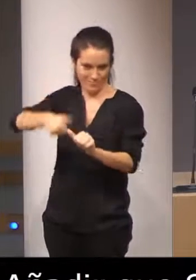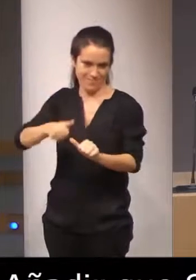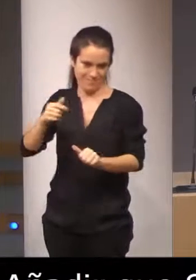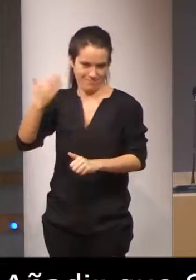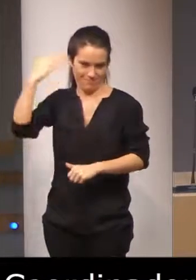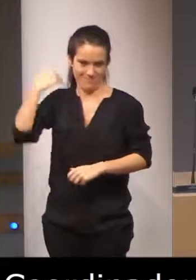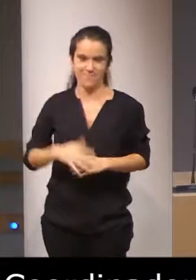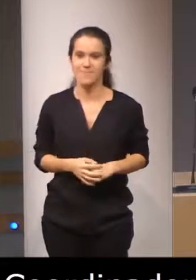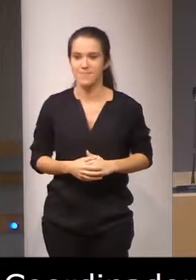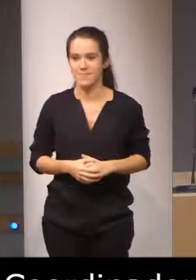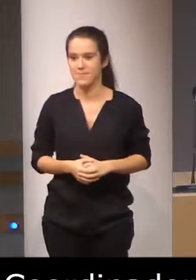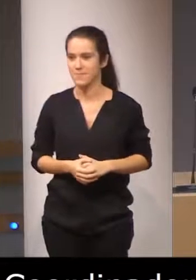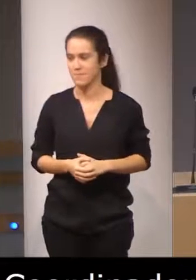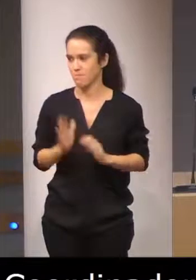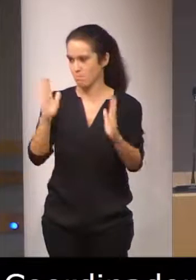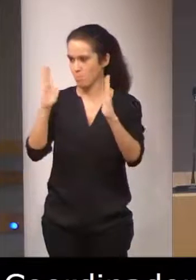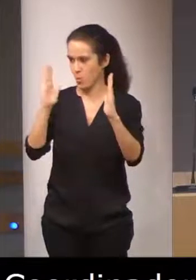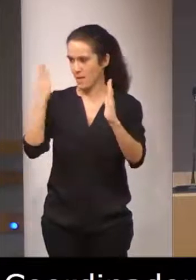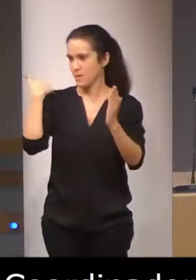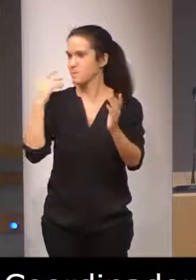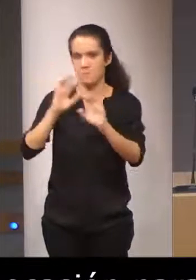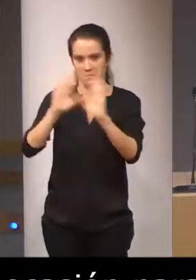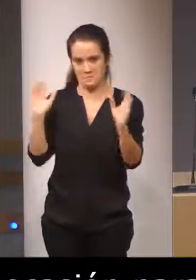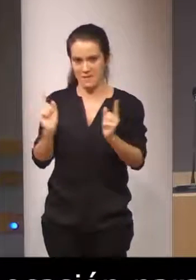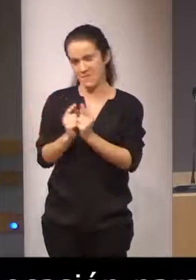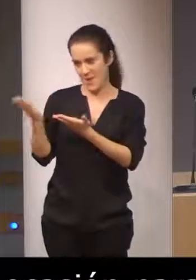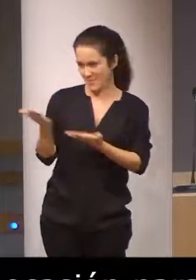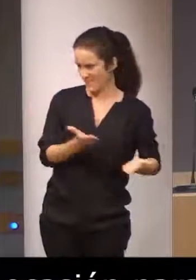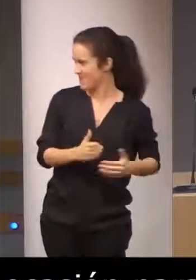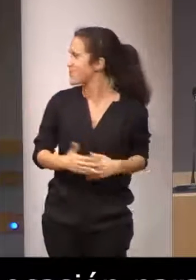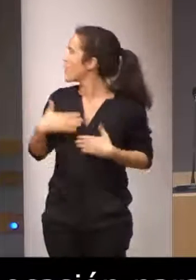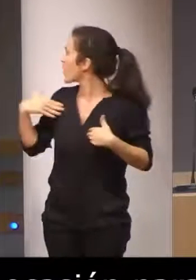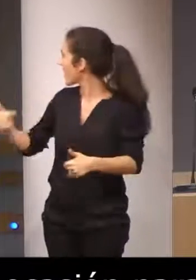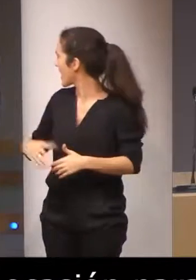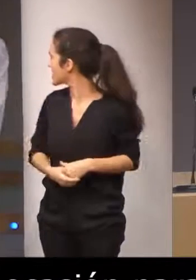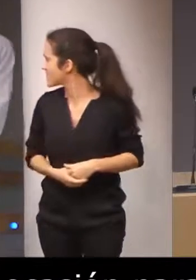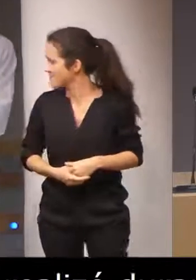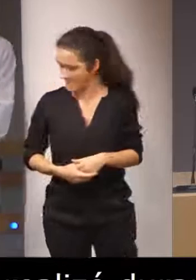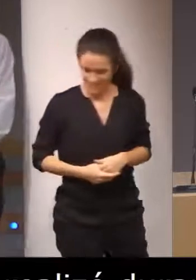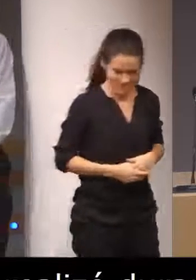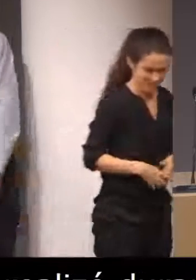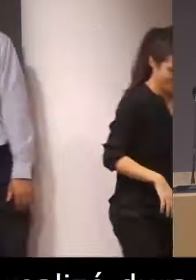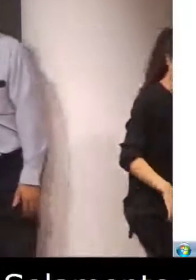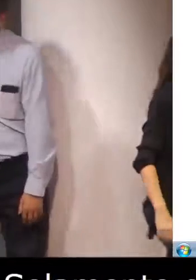su coordinación. Solamente eso, gracias. Cuando quiera, Torcho.